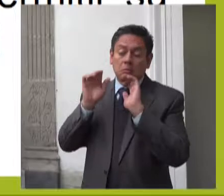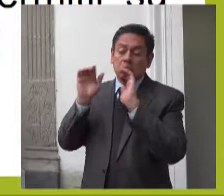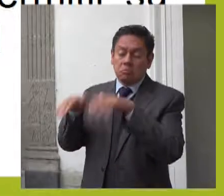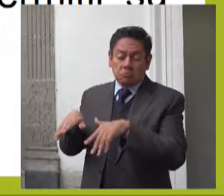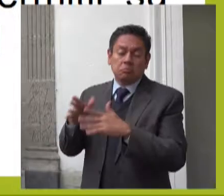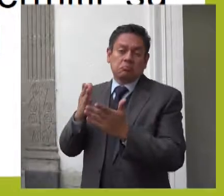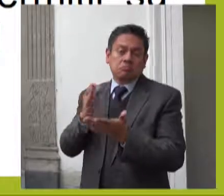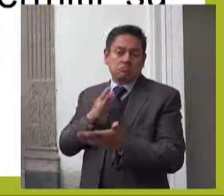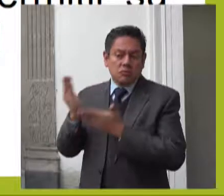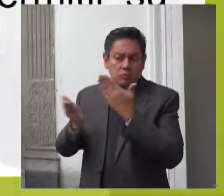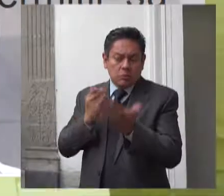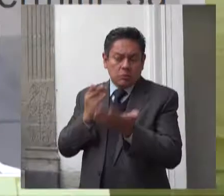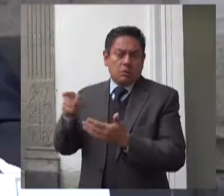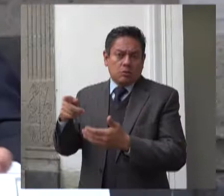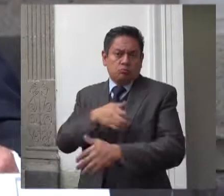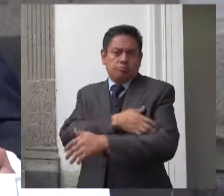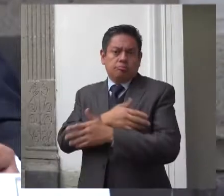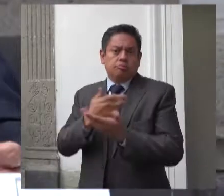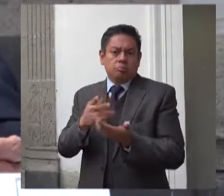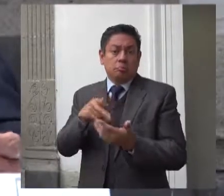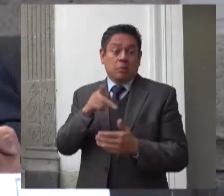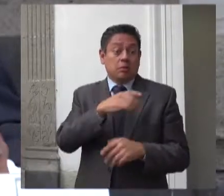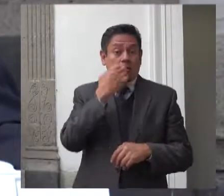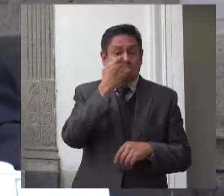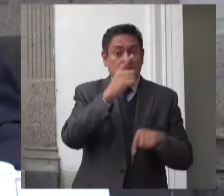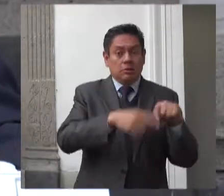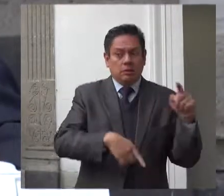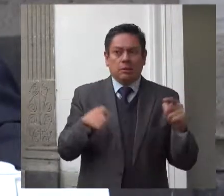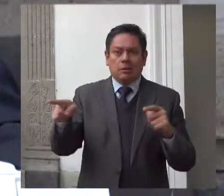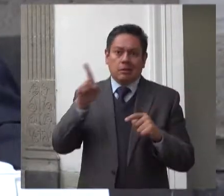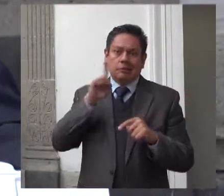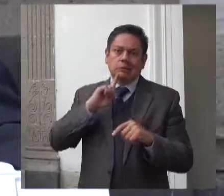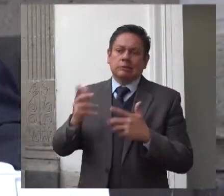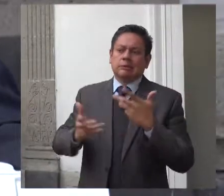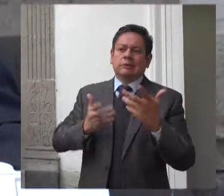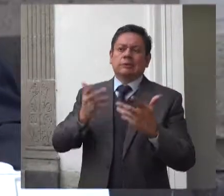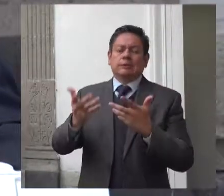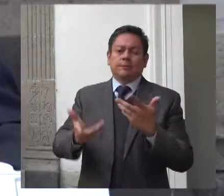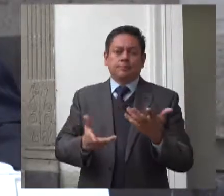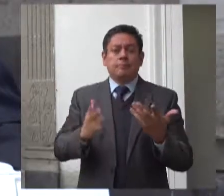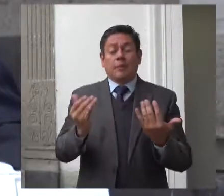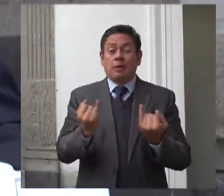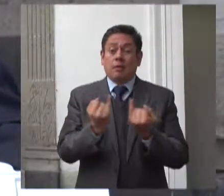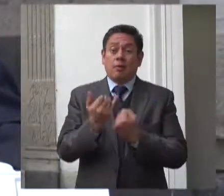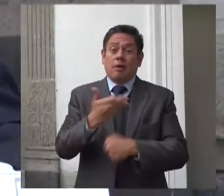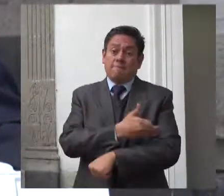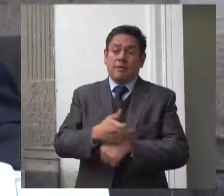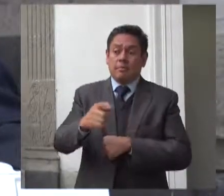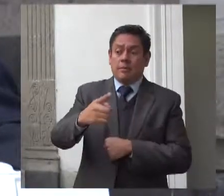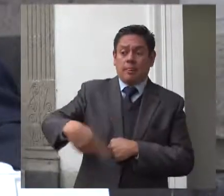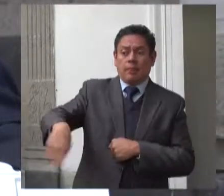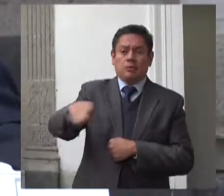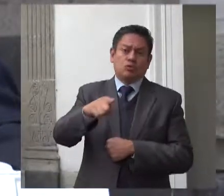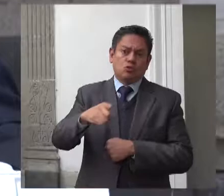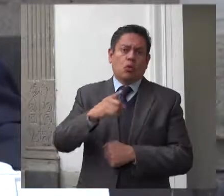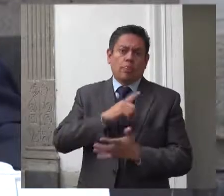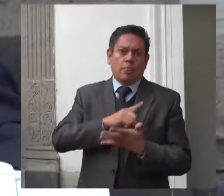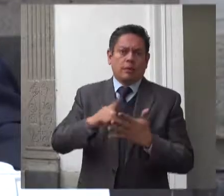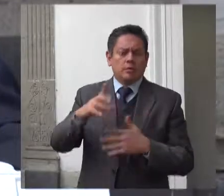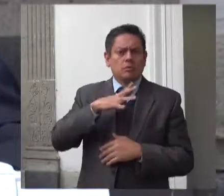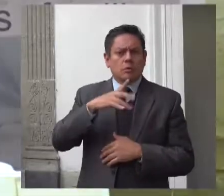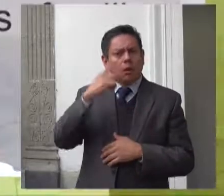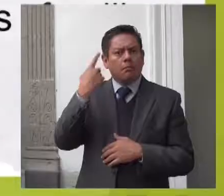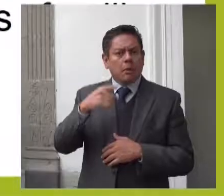empoderamiento económico el derecho de las familias a la protección de su organización y desarrollo